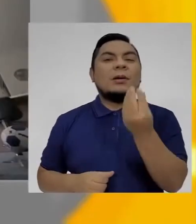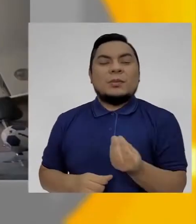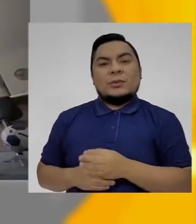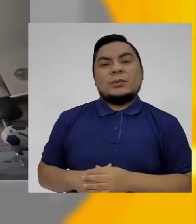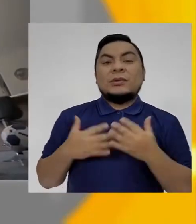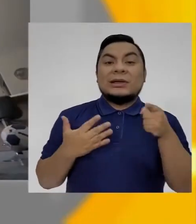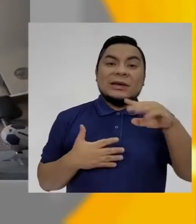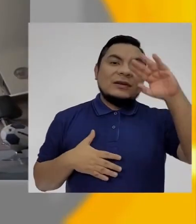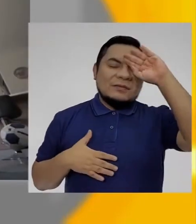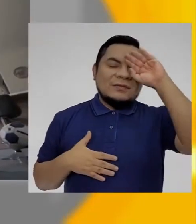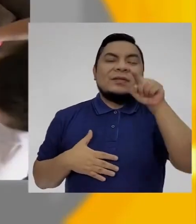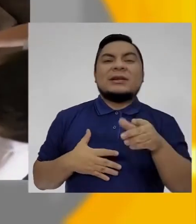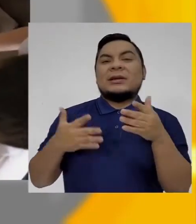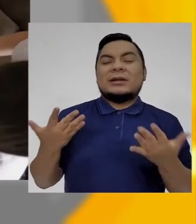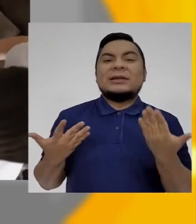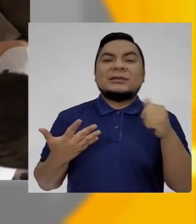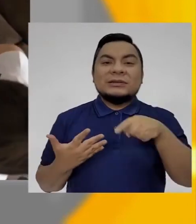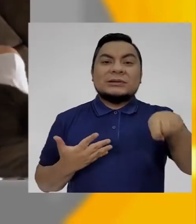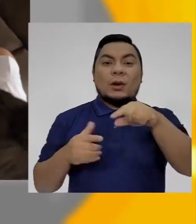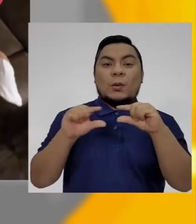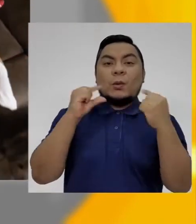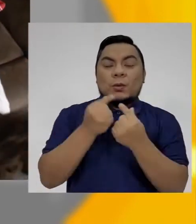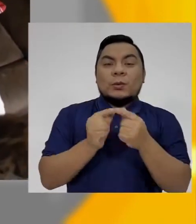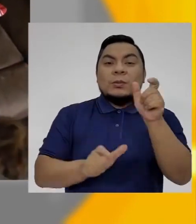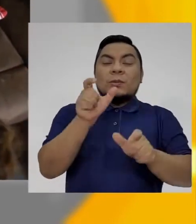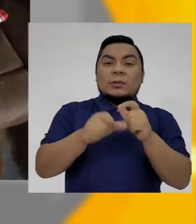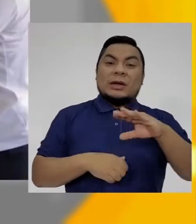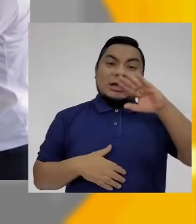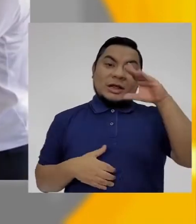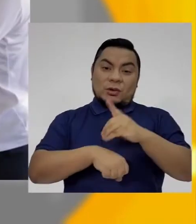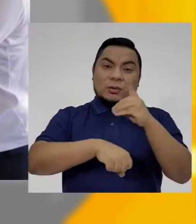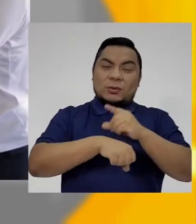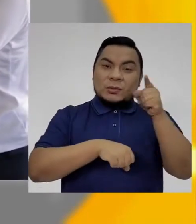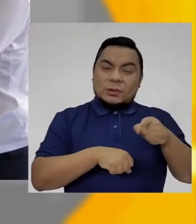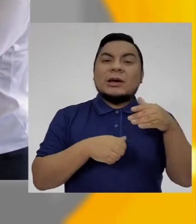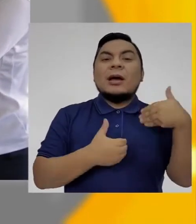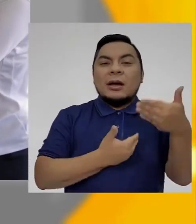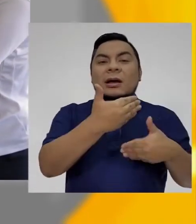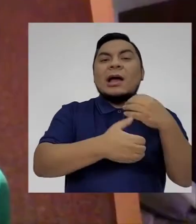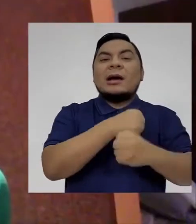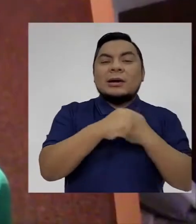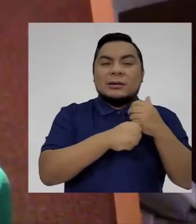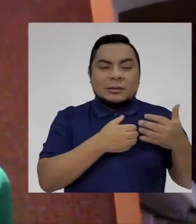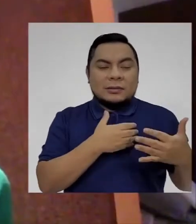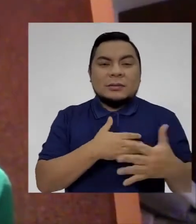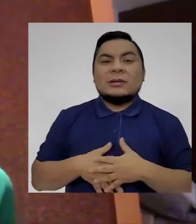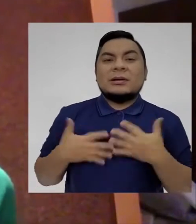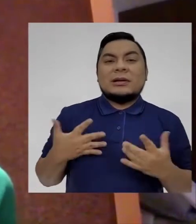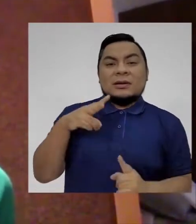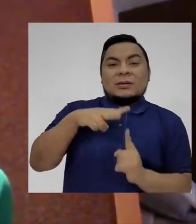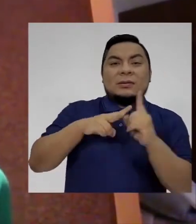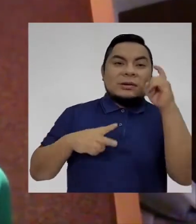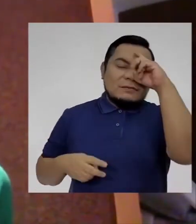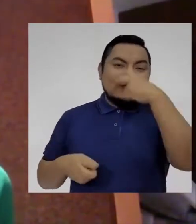Esta es una enfermedad que necesita un grupo multidisciplinario de doctores, ya que conforme van pasando los años surgen